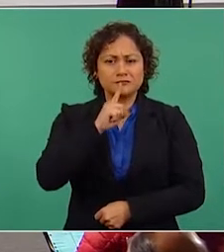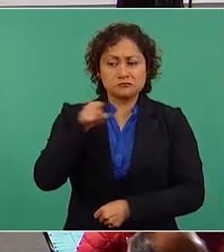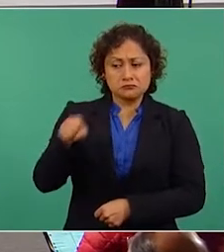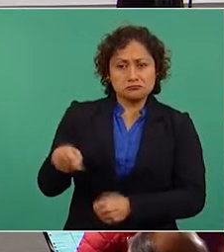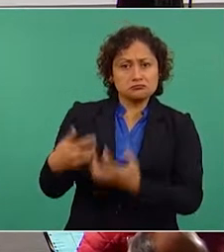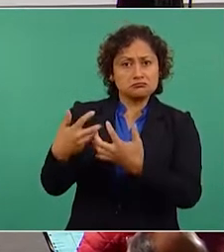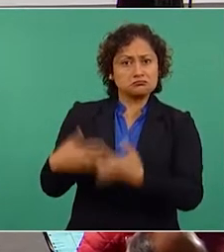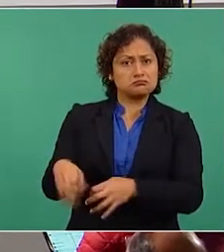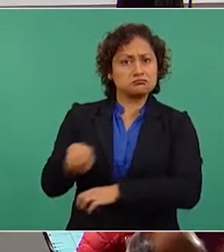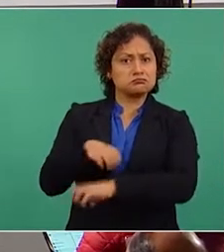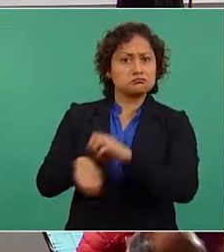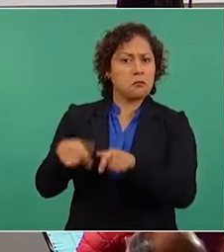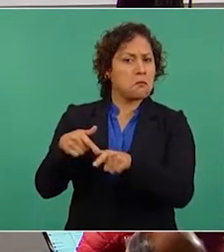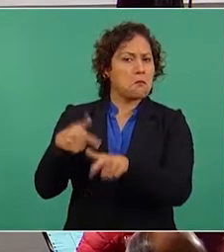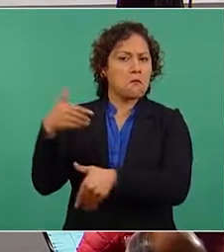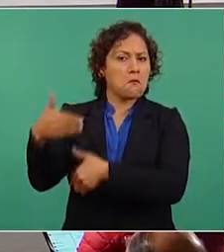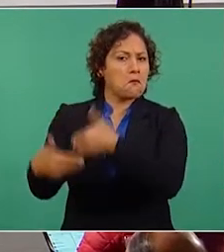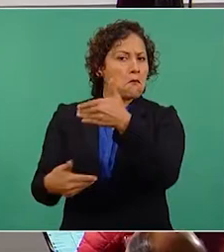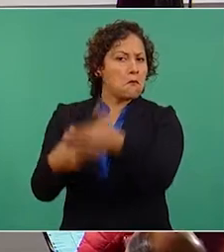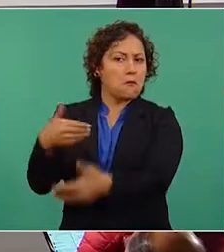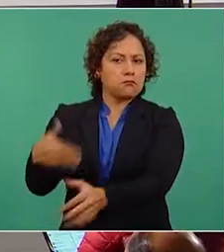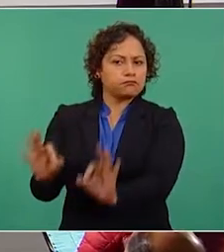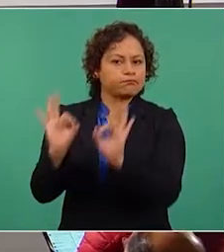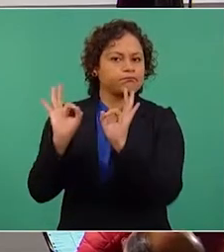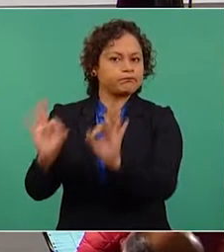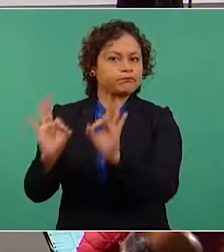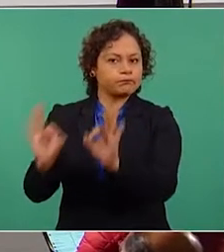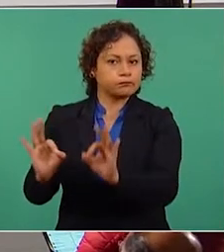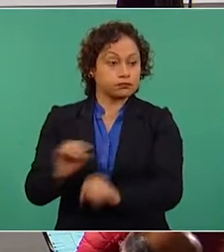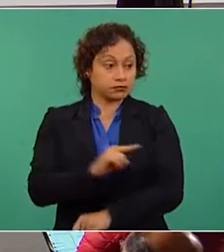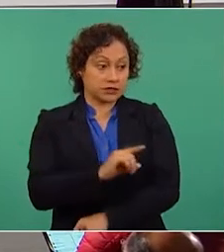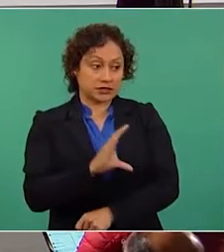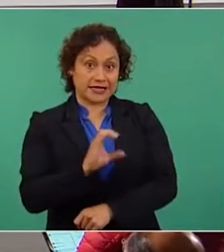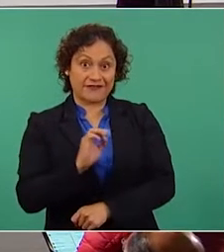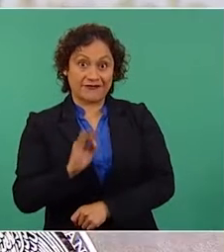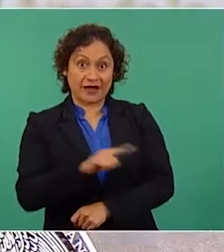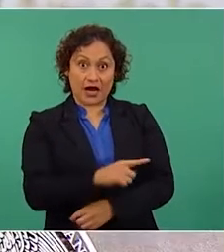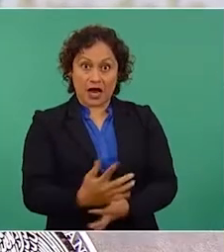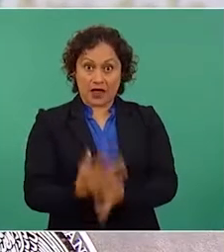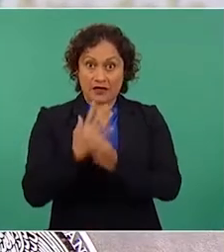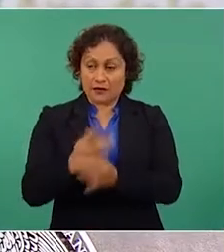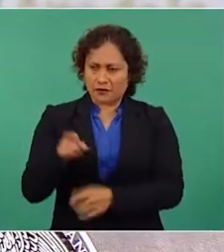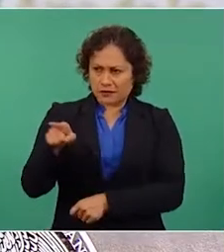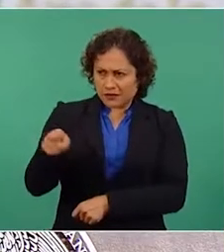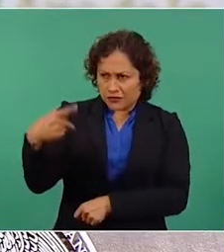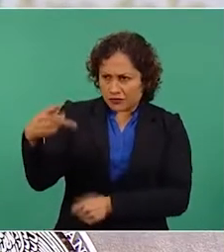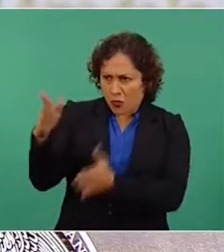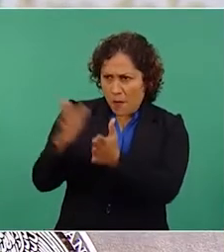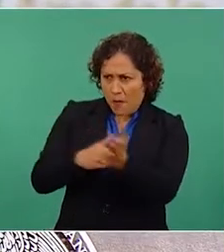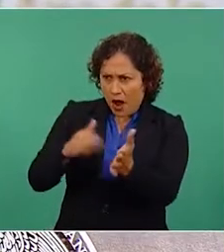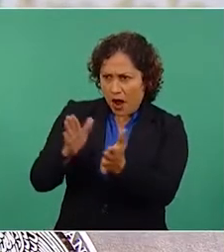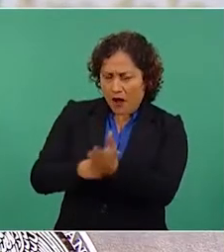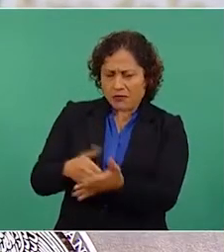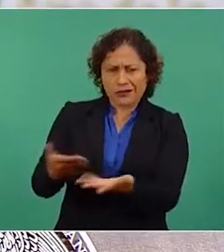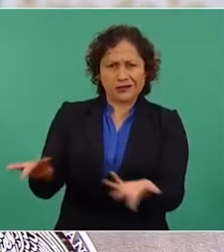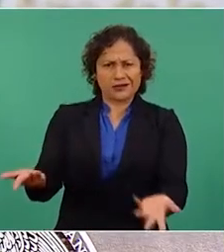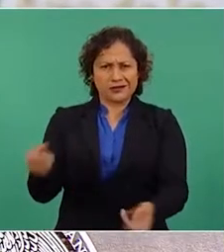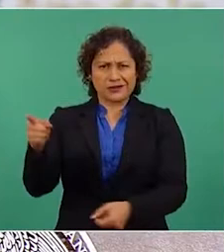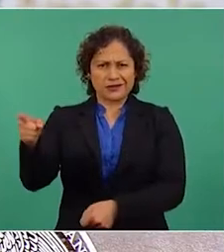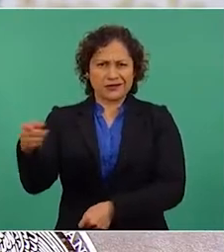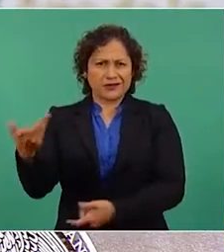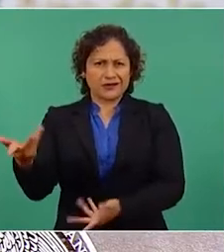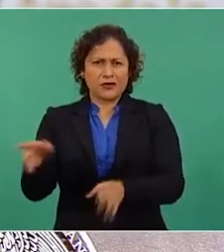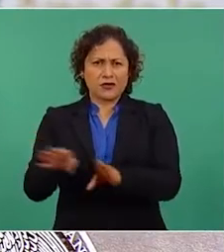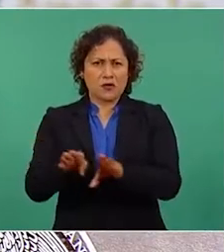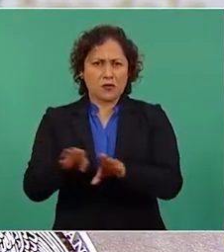de manera segura y confiable. La CFE puntualizó que los documentos citados por el diario son de acceso abierto a todos los